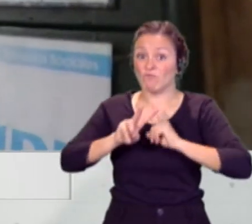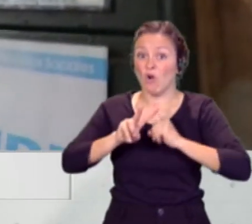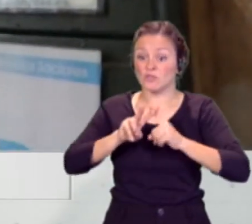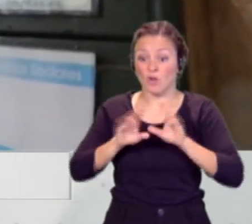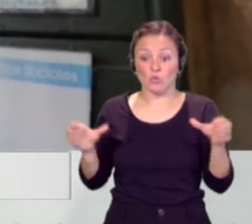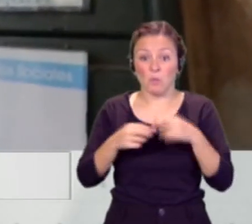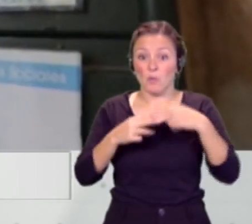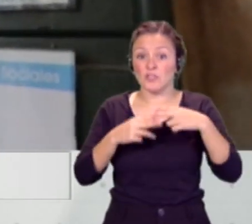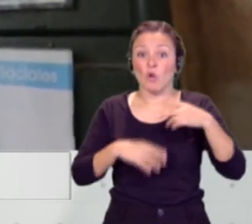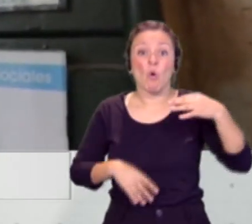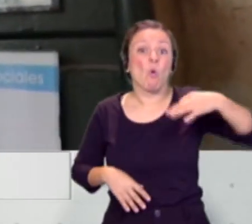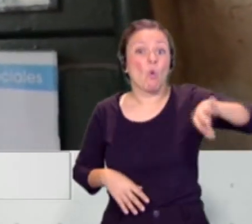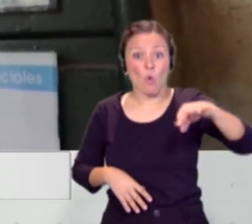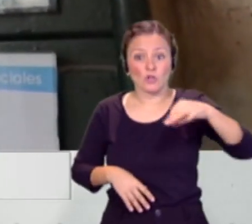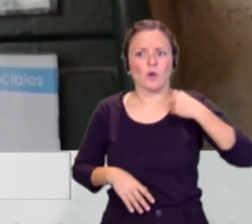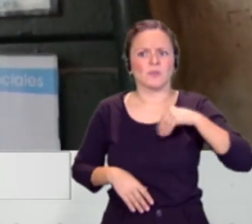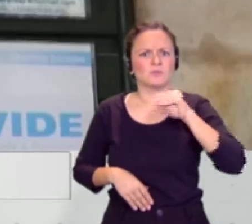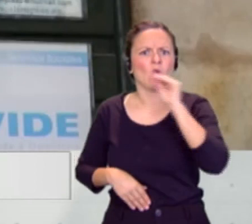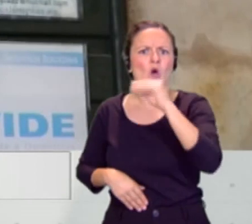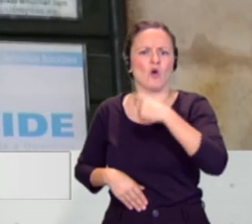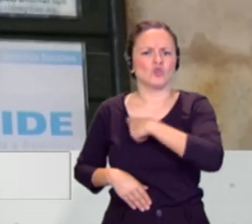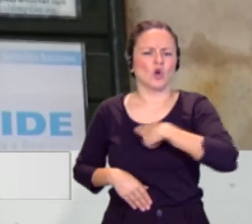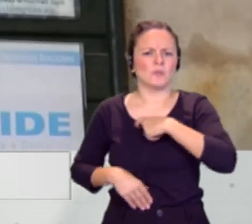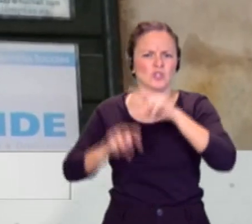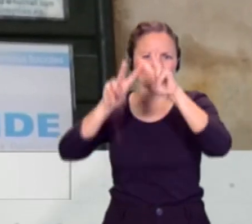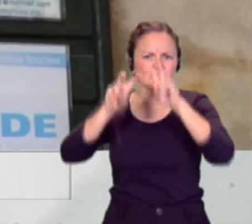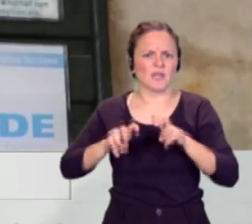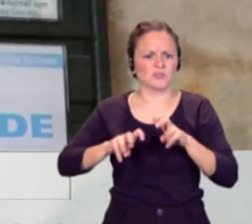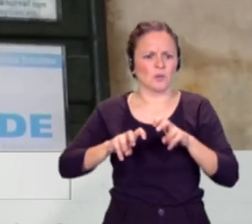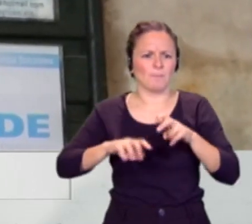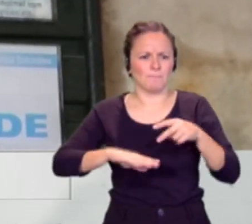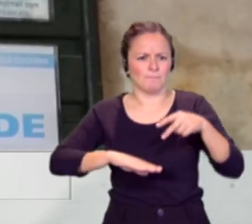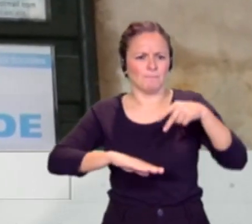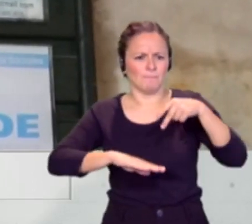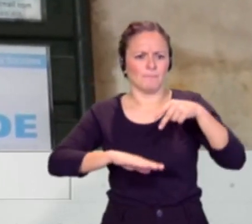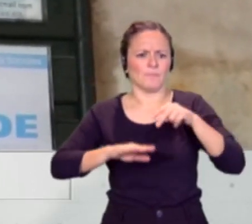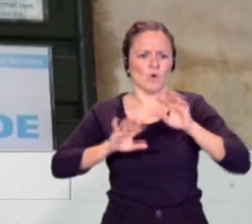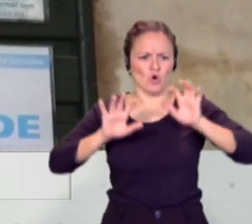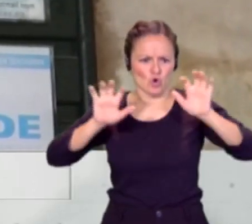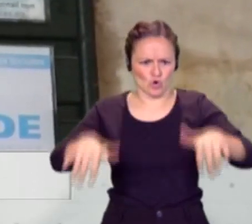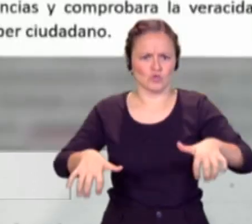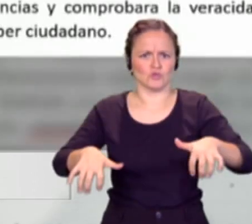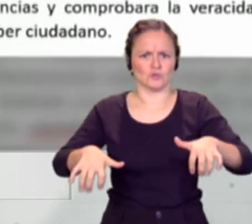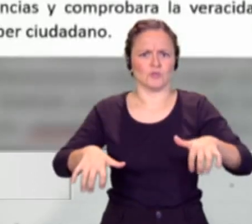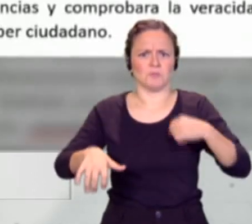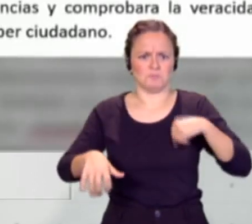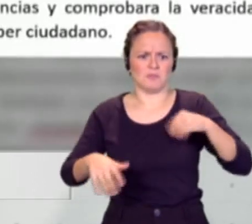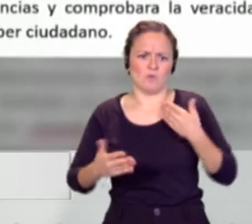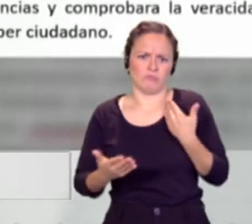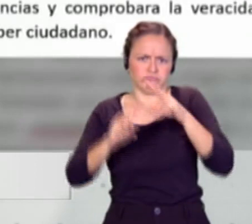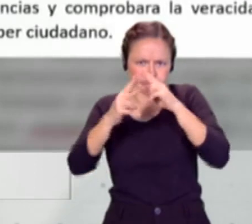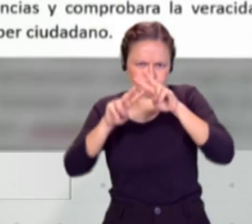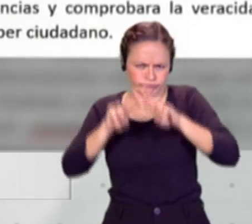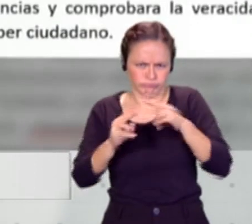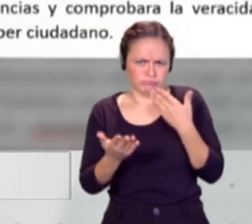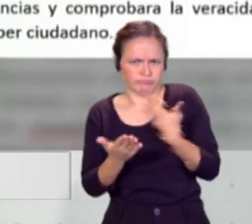la comparecencia en la comisión de investigación que se ha abierto en el Congreso de los Diputados en relación al caso Coldo y también en